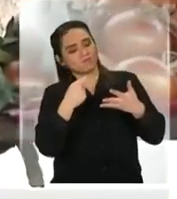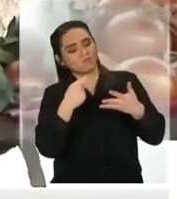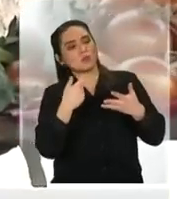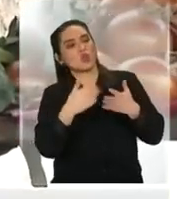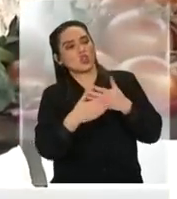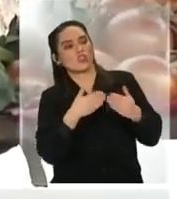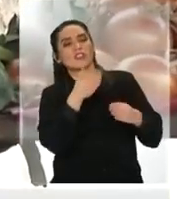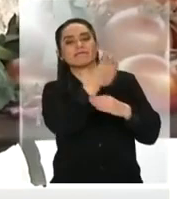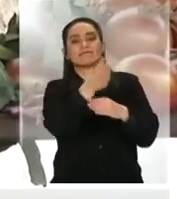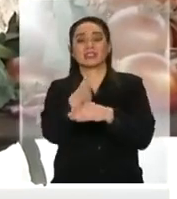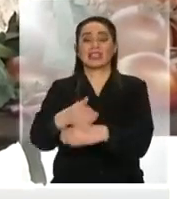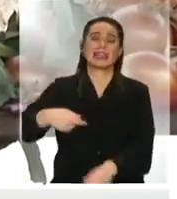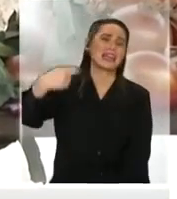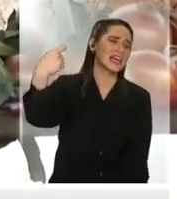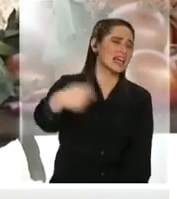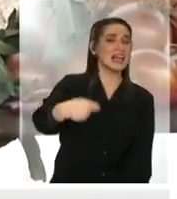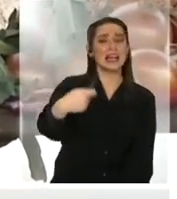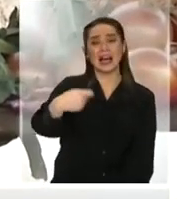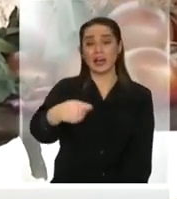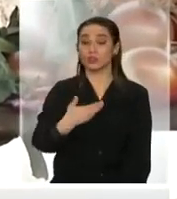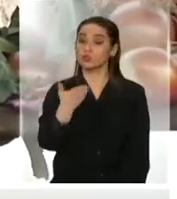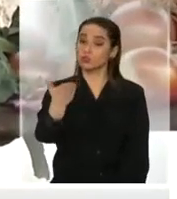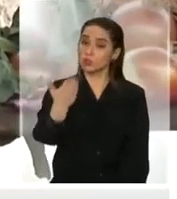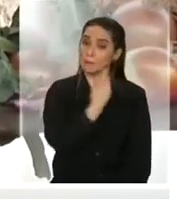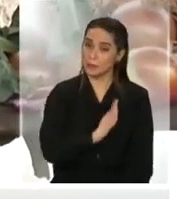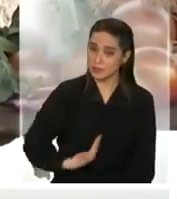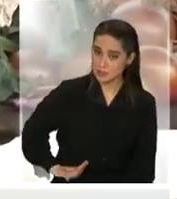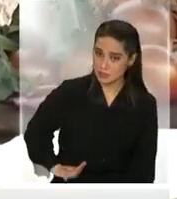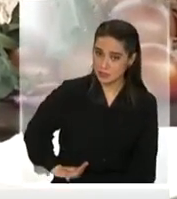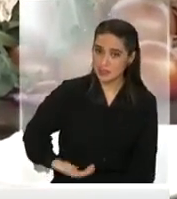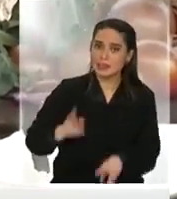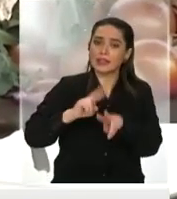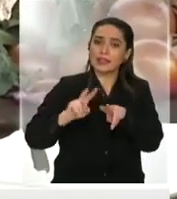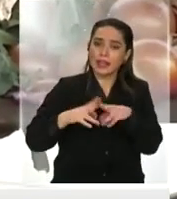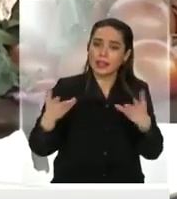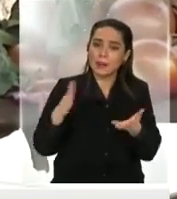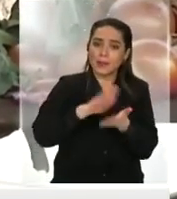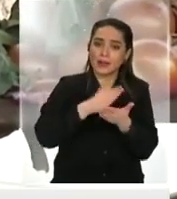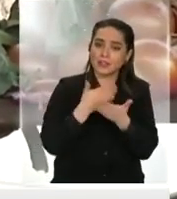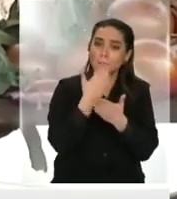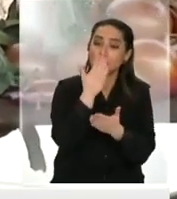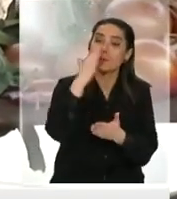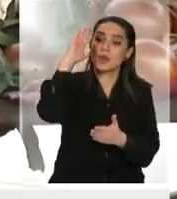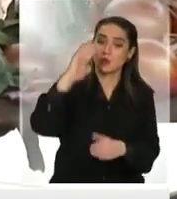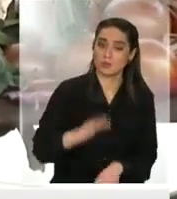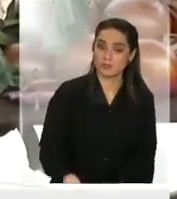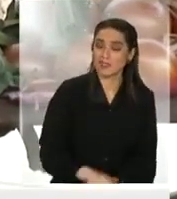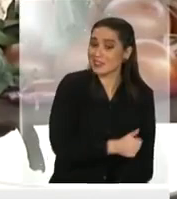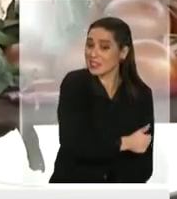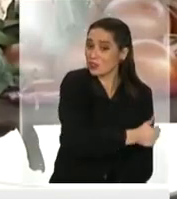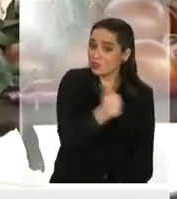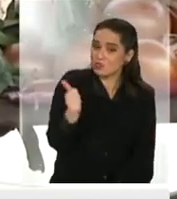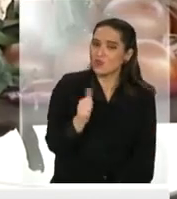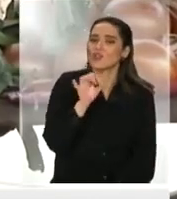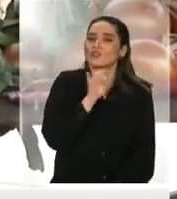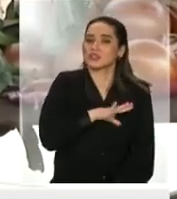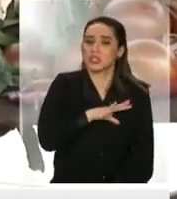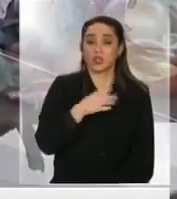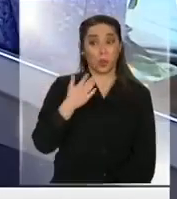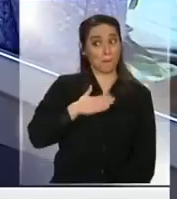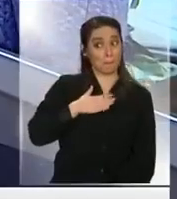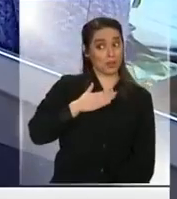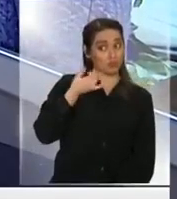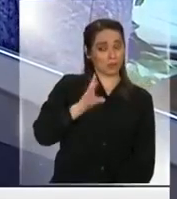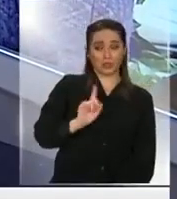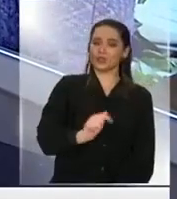partes me sale muy carísimo si usted saliera presidente ¿qué haría por la salud? de todos los chilenos no de la mía nomás